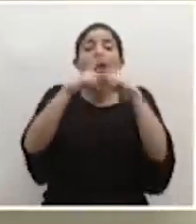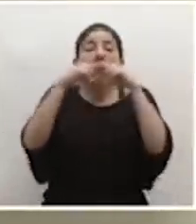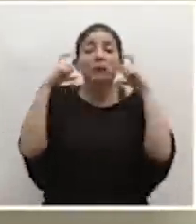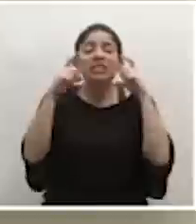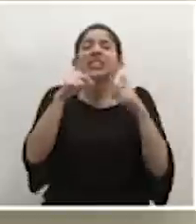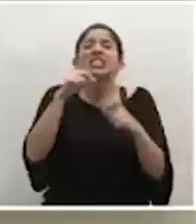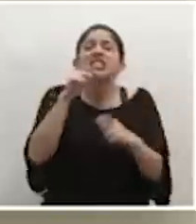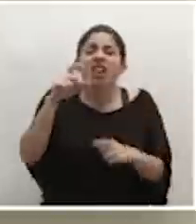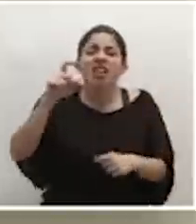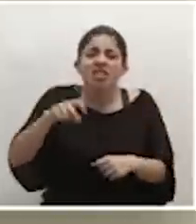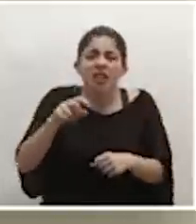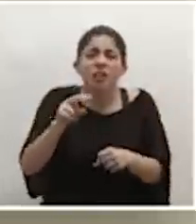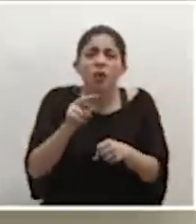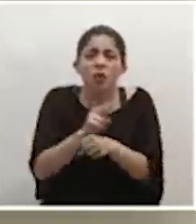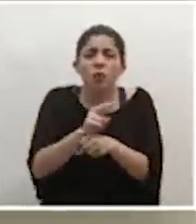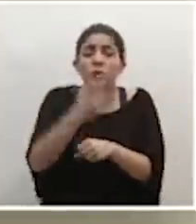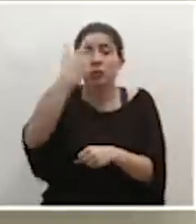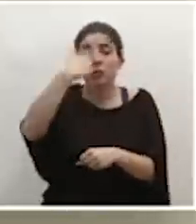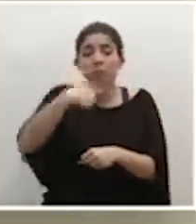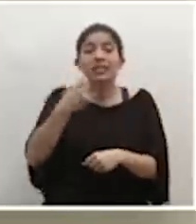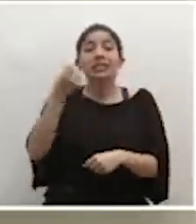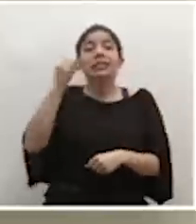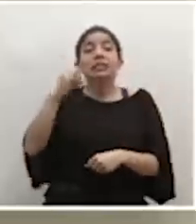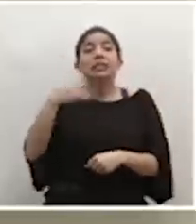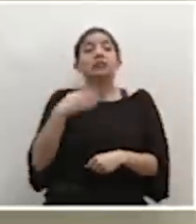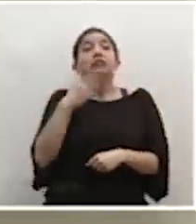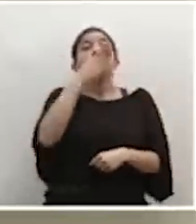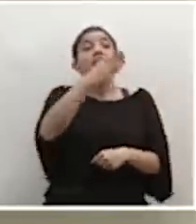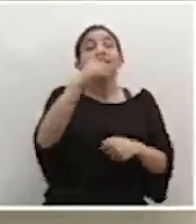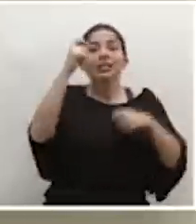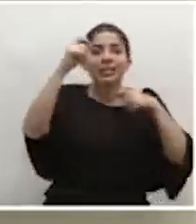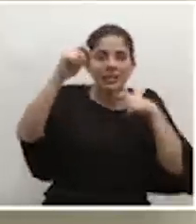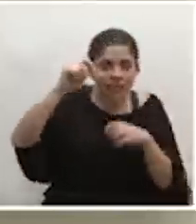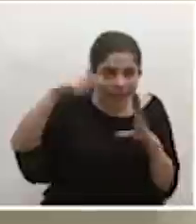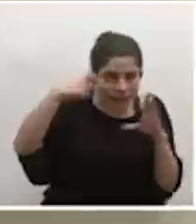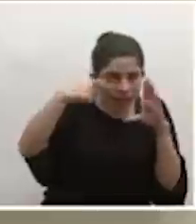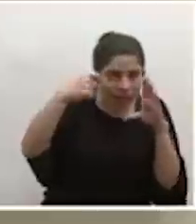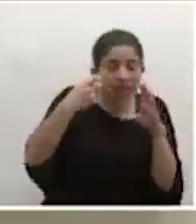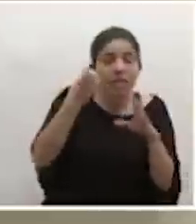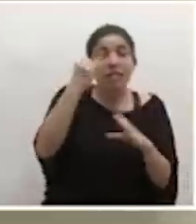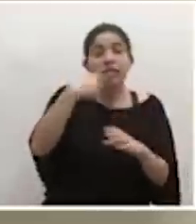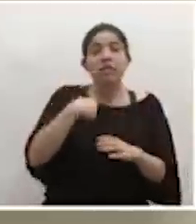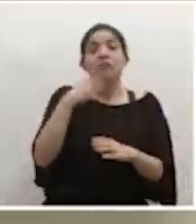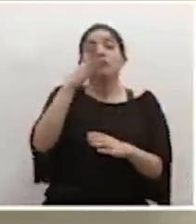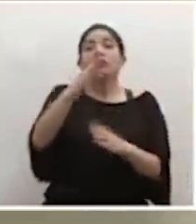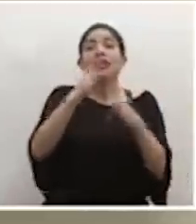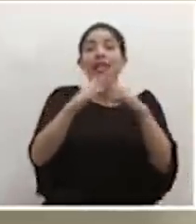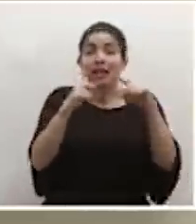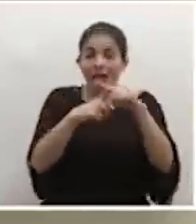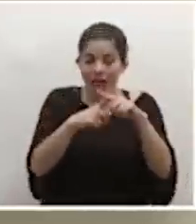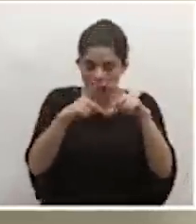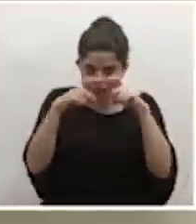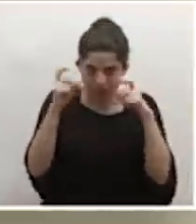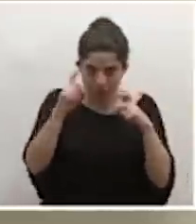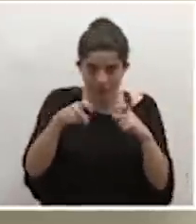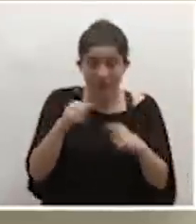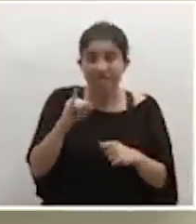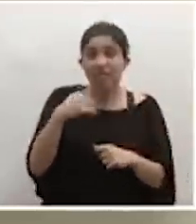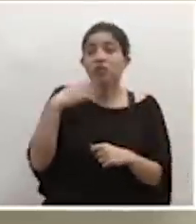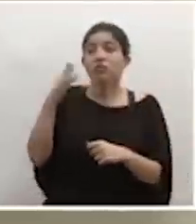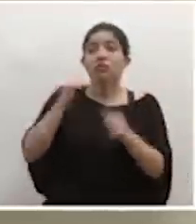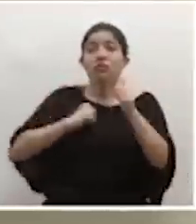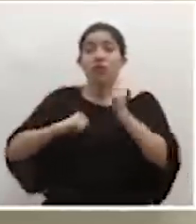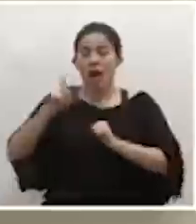a ingresar, ya dijimos, en cines, en iglesias, en teatros,